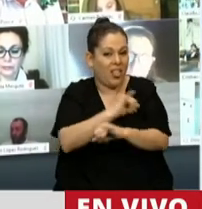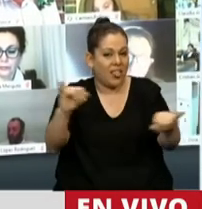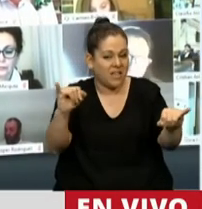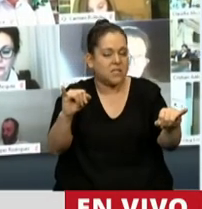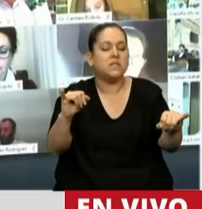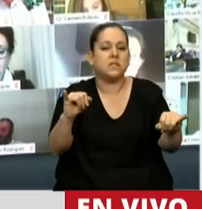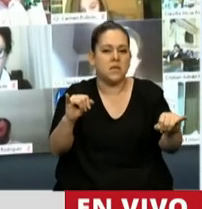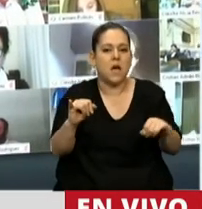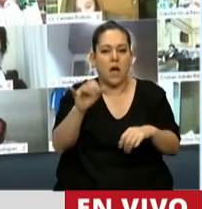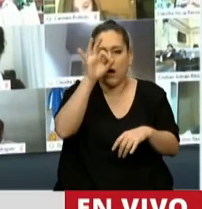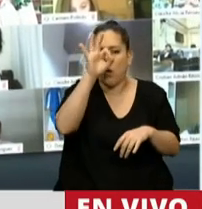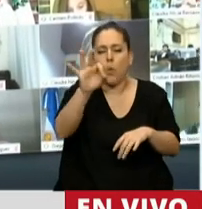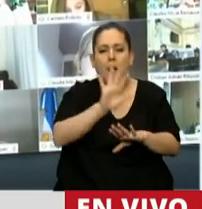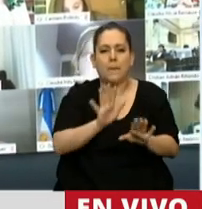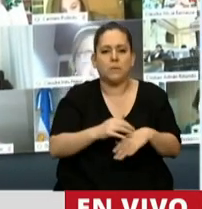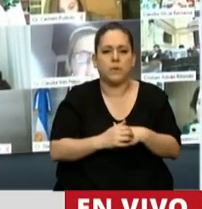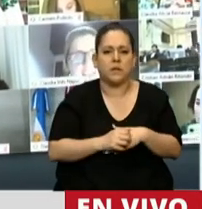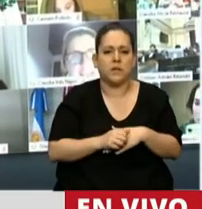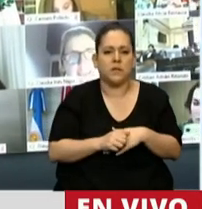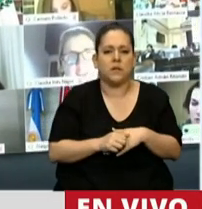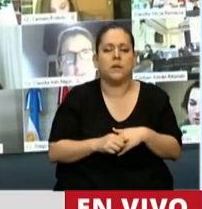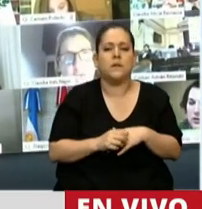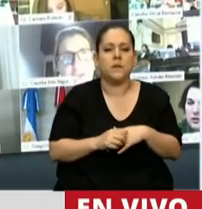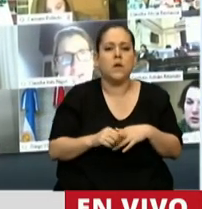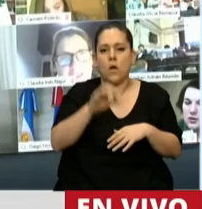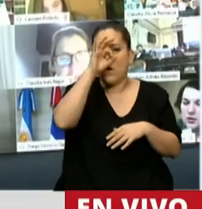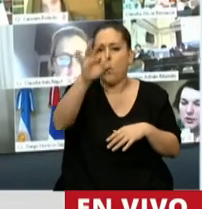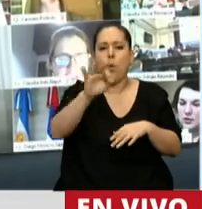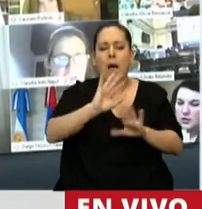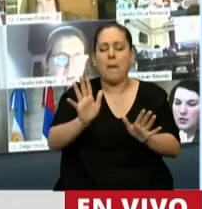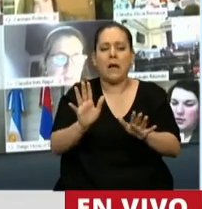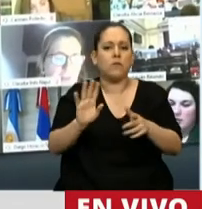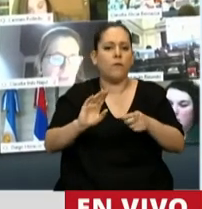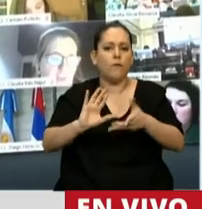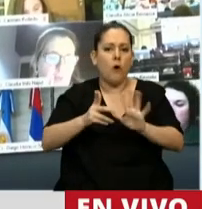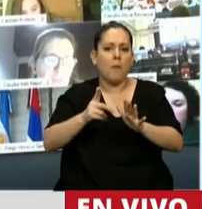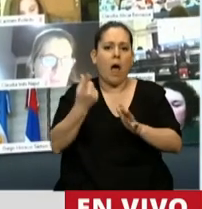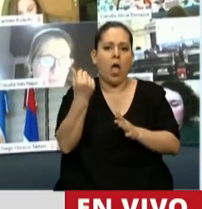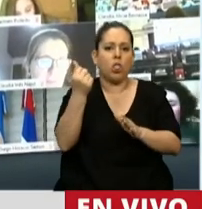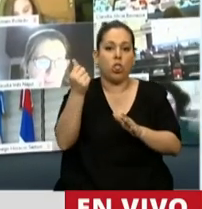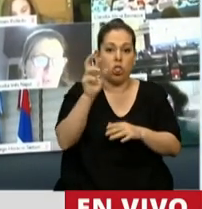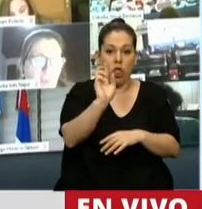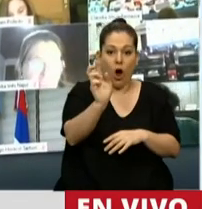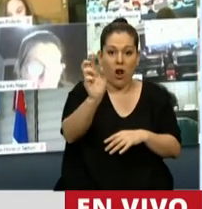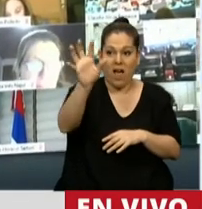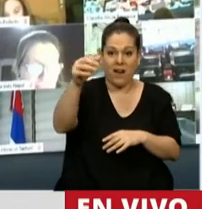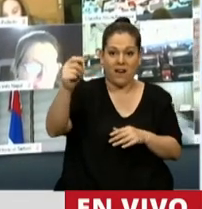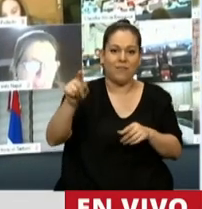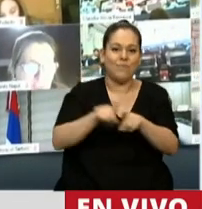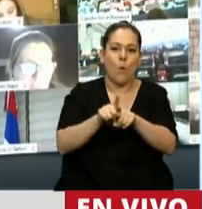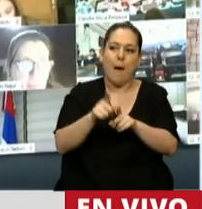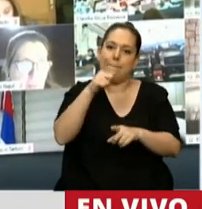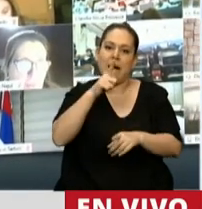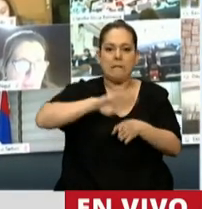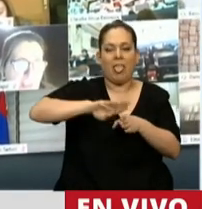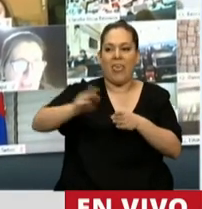más la puerta giratoria de los dólares que entran, que ingresan como deuda